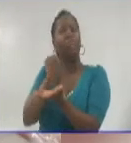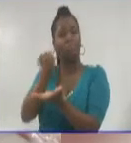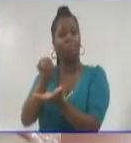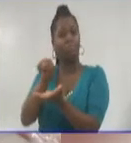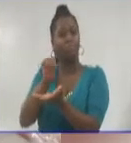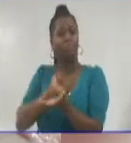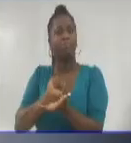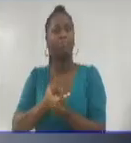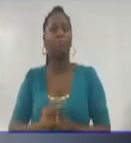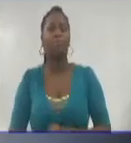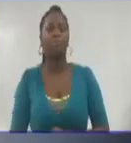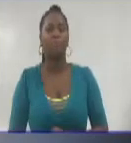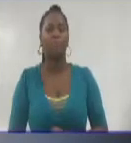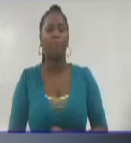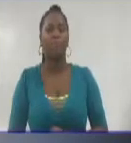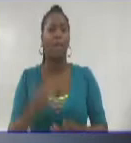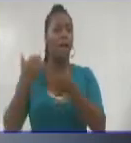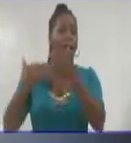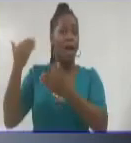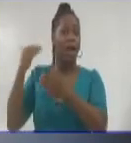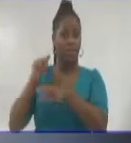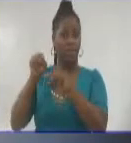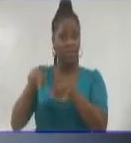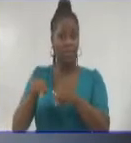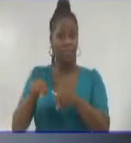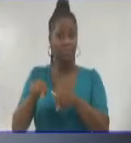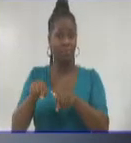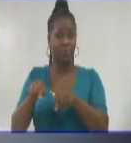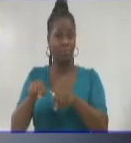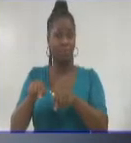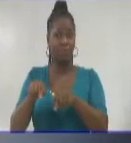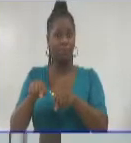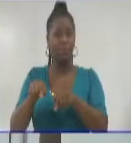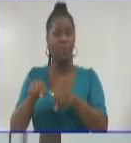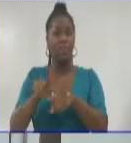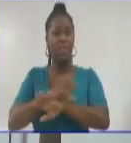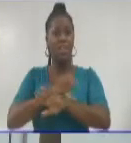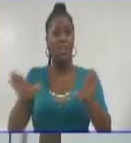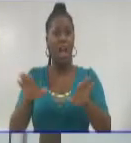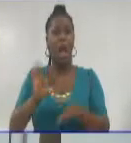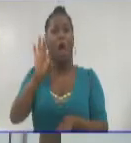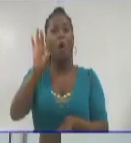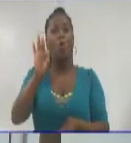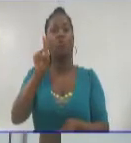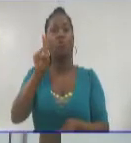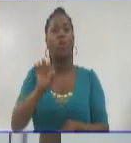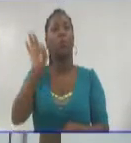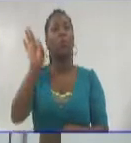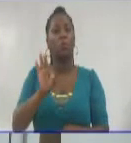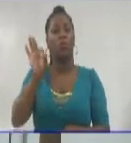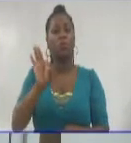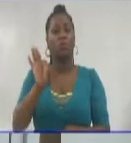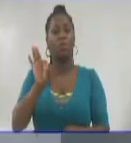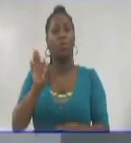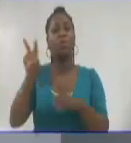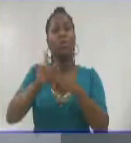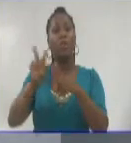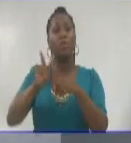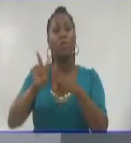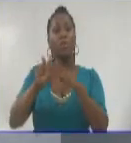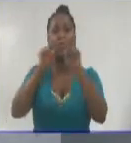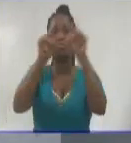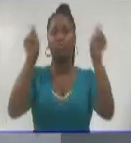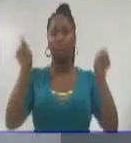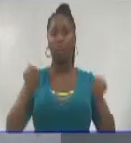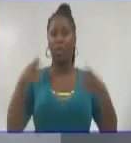permitió que la cobertura nuestra haya alcanzado un 81% en televisión digital estándar